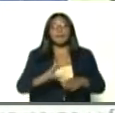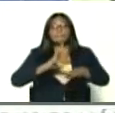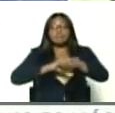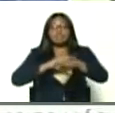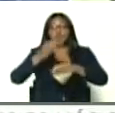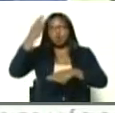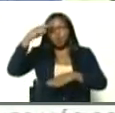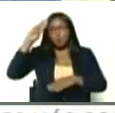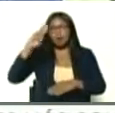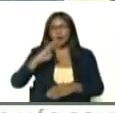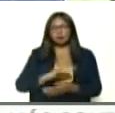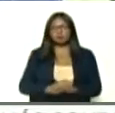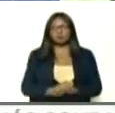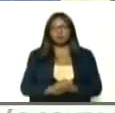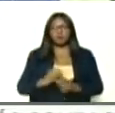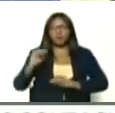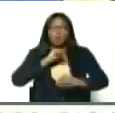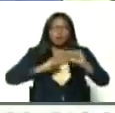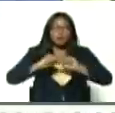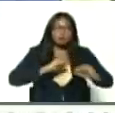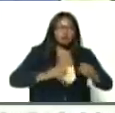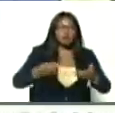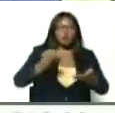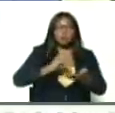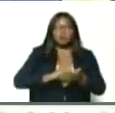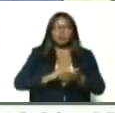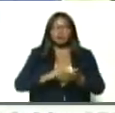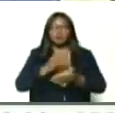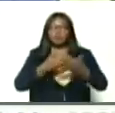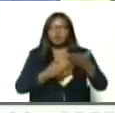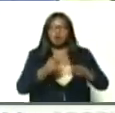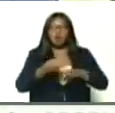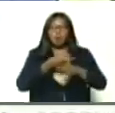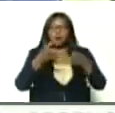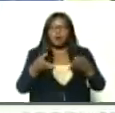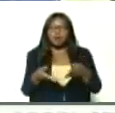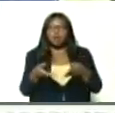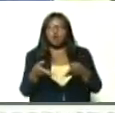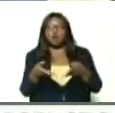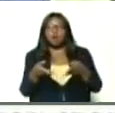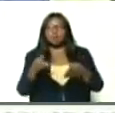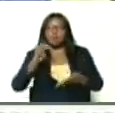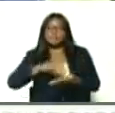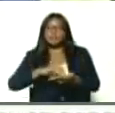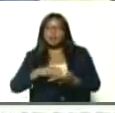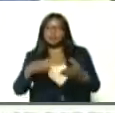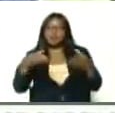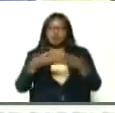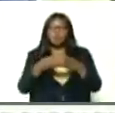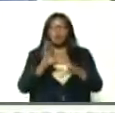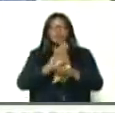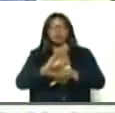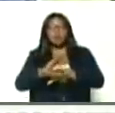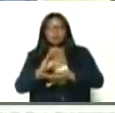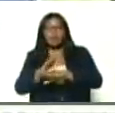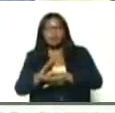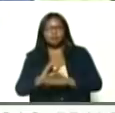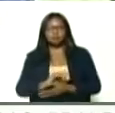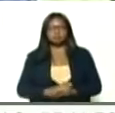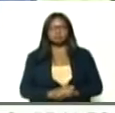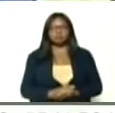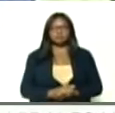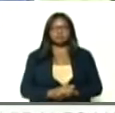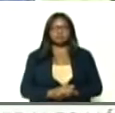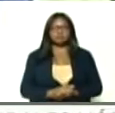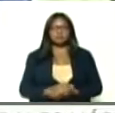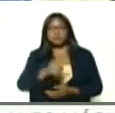en una, removilización, como me planteaba, hoy, el gobernador, Héctor Rodríguez, de las brigadas, preventivas, del